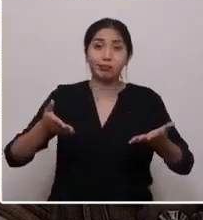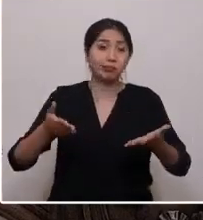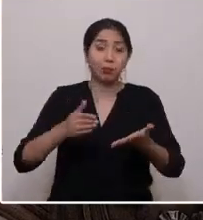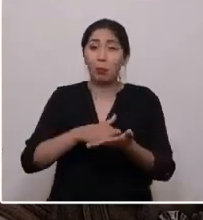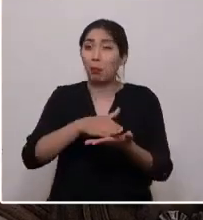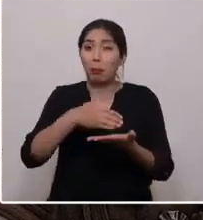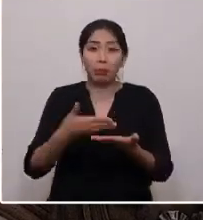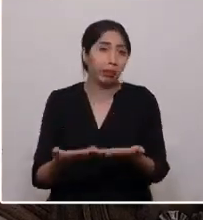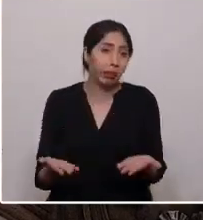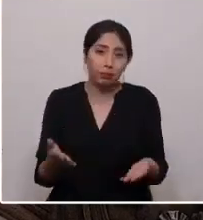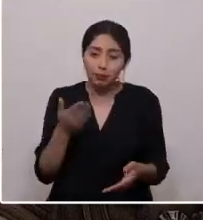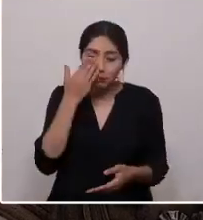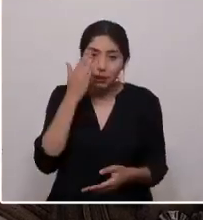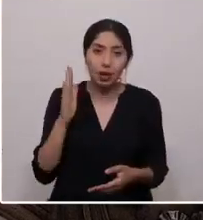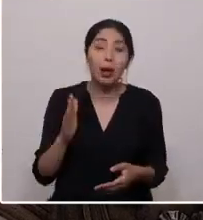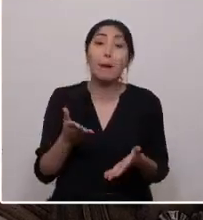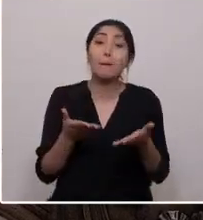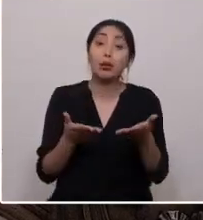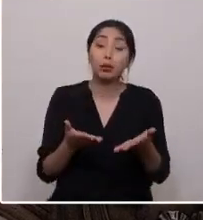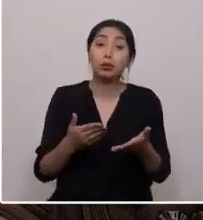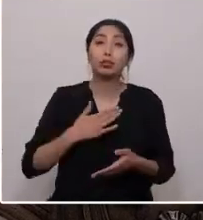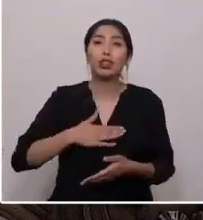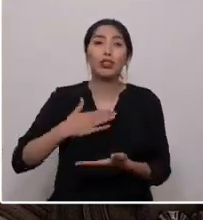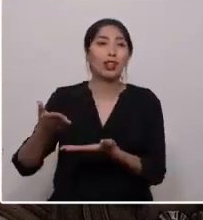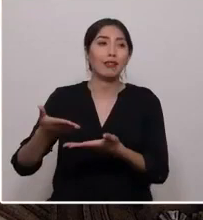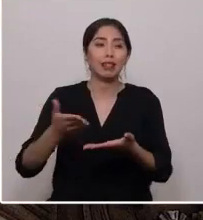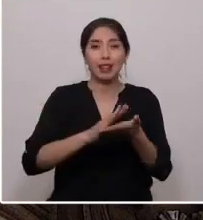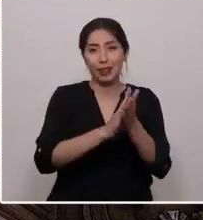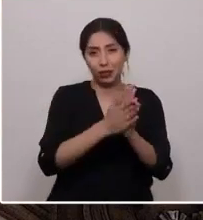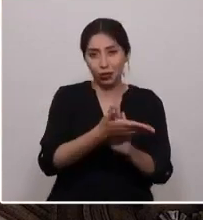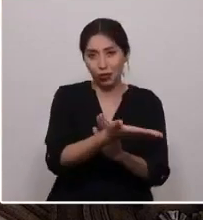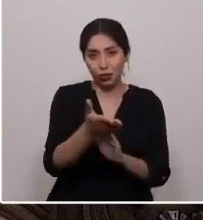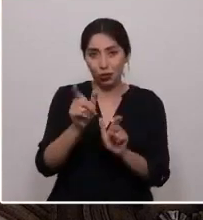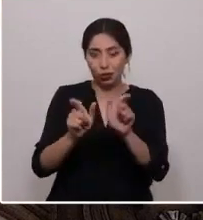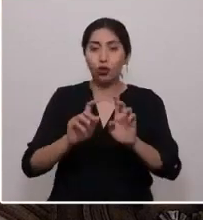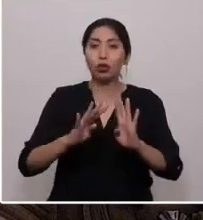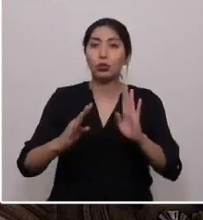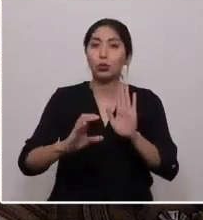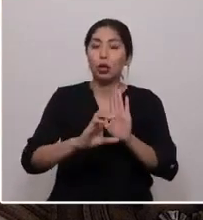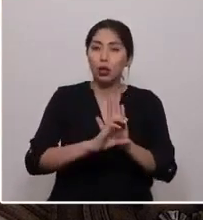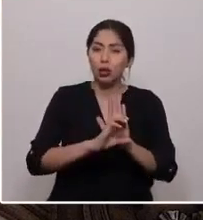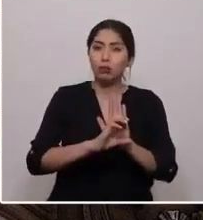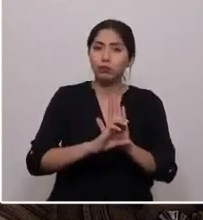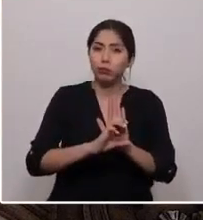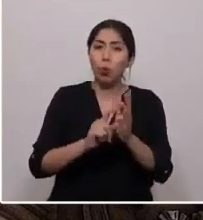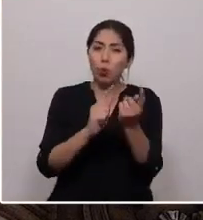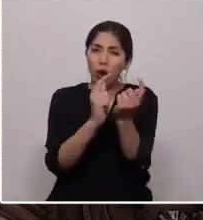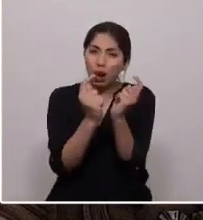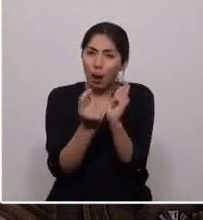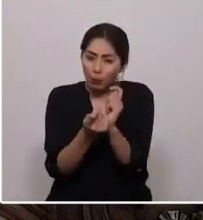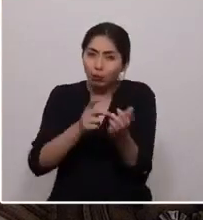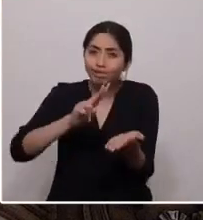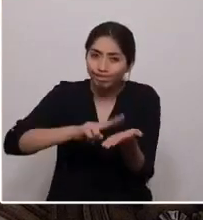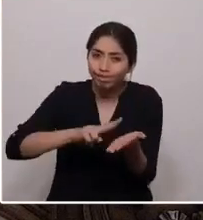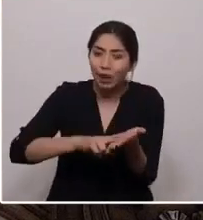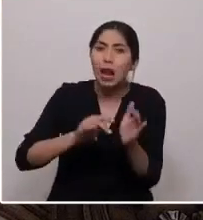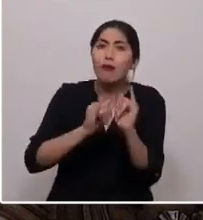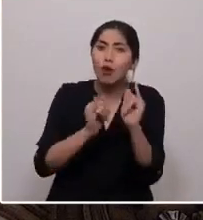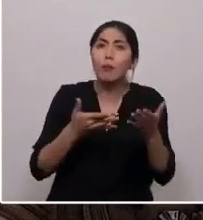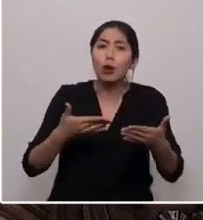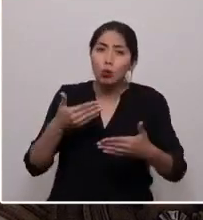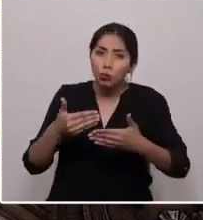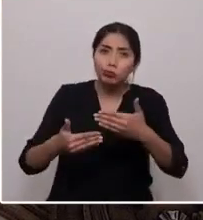Es por ello que quiero invitar a todos los constituyentes a realizar un cambio sincero en la forma de llevar adelante este proceso,